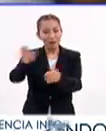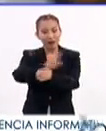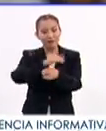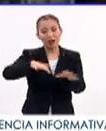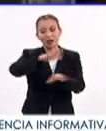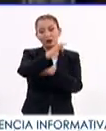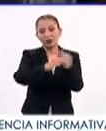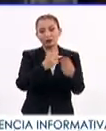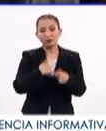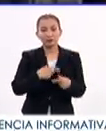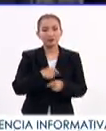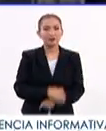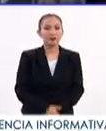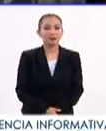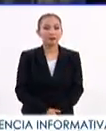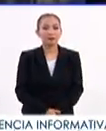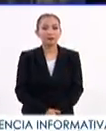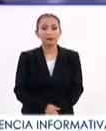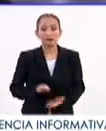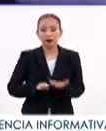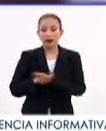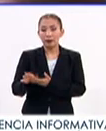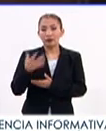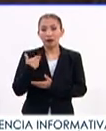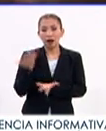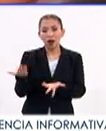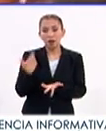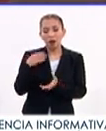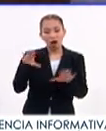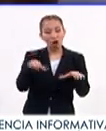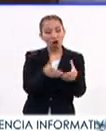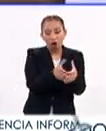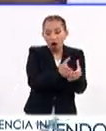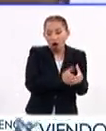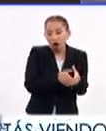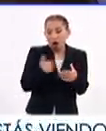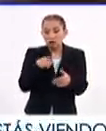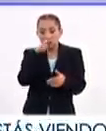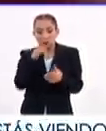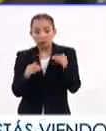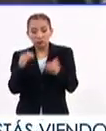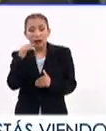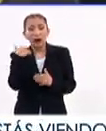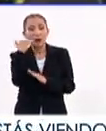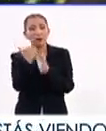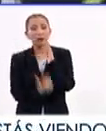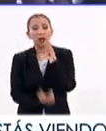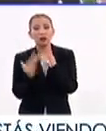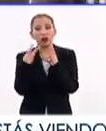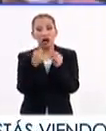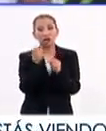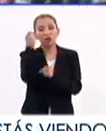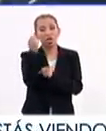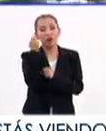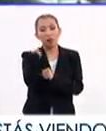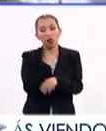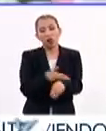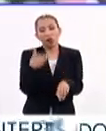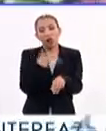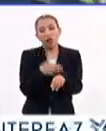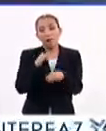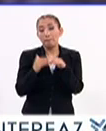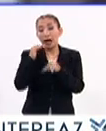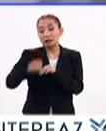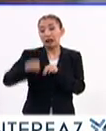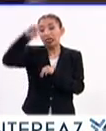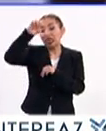beneficio de todos los ciudadanos, evitar la formación de oligopolios y oligarquías, reducir el gasto en pensiones por el procedimiento de